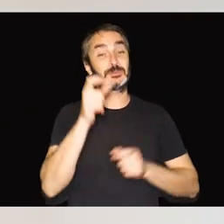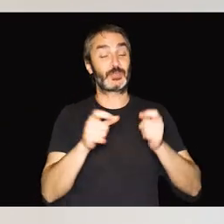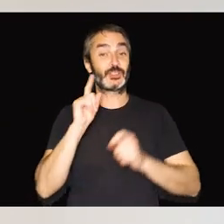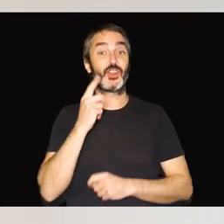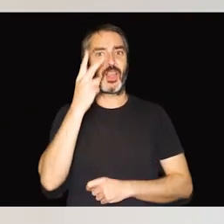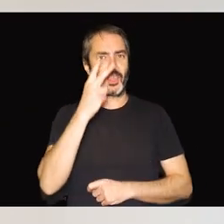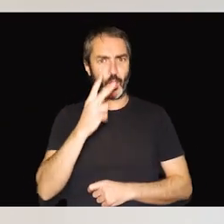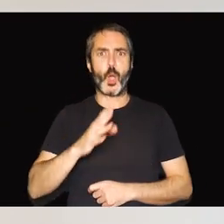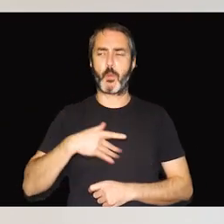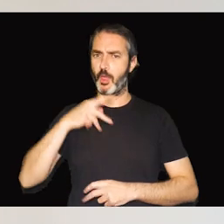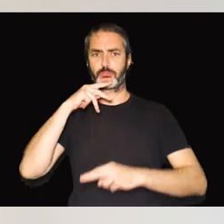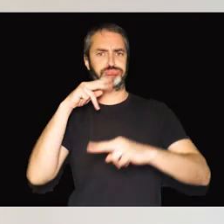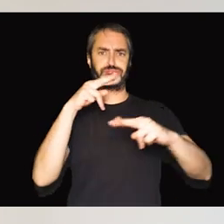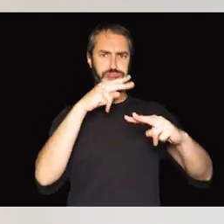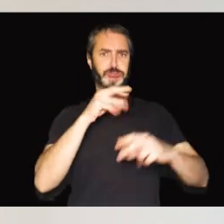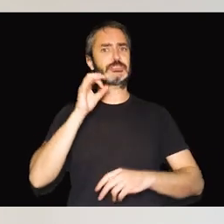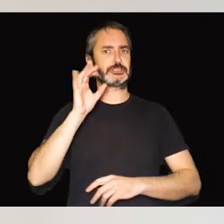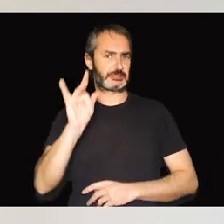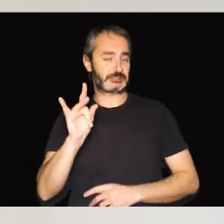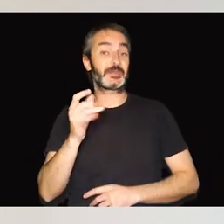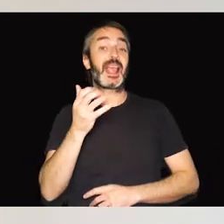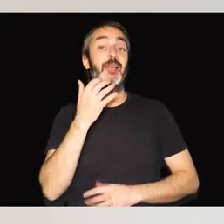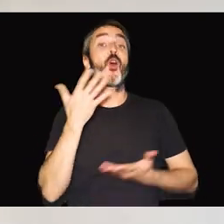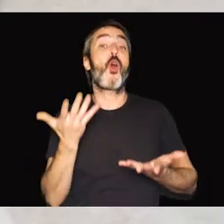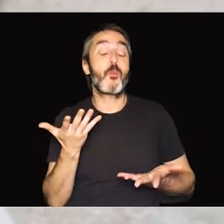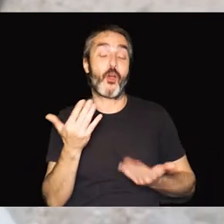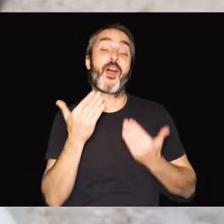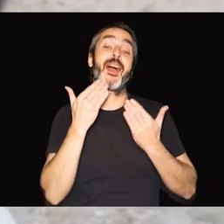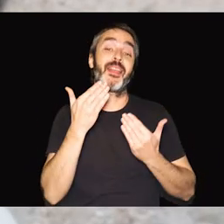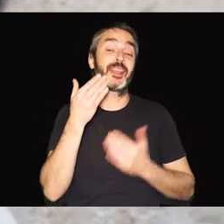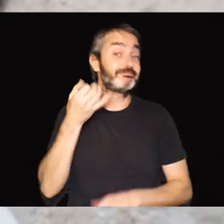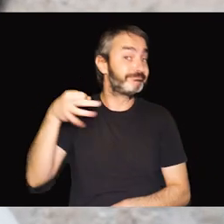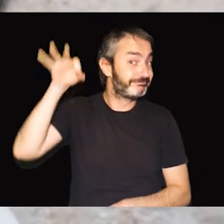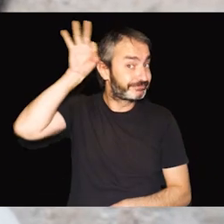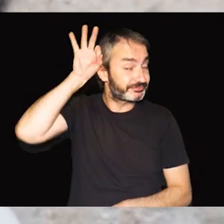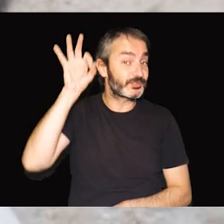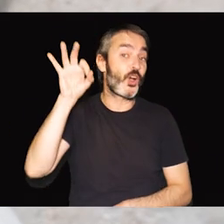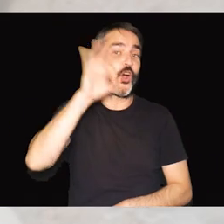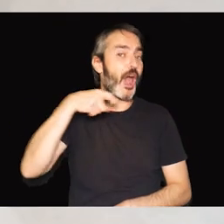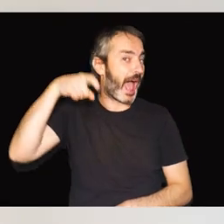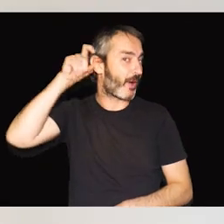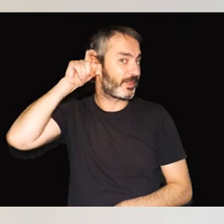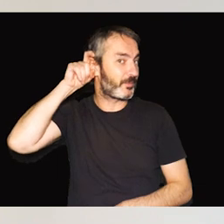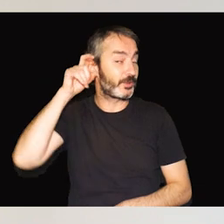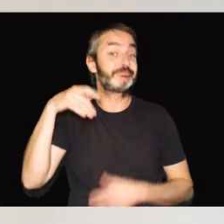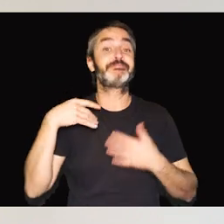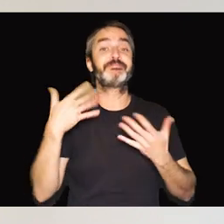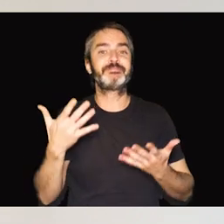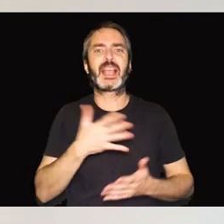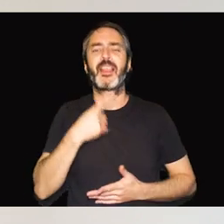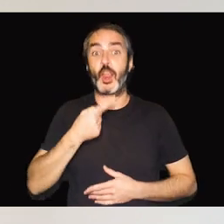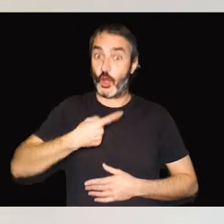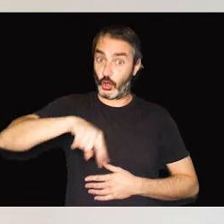sordoceguera pueden hablar con fluidez, gracias al uso de implantes cocleares o de audífonos. Eso no quita que nos tengamos que